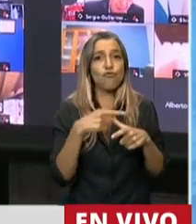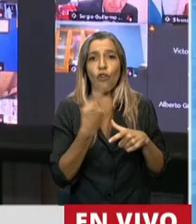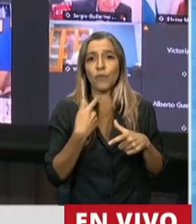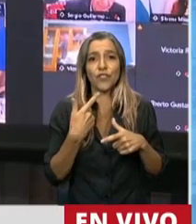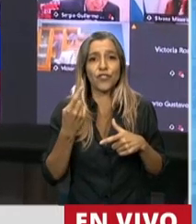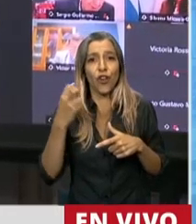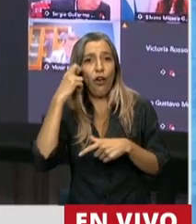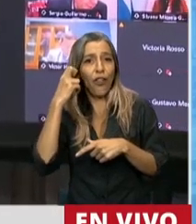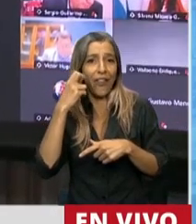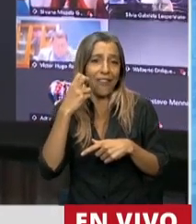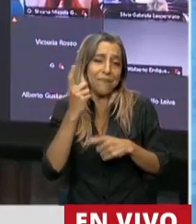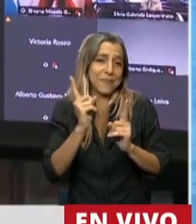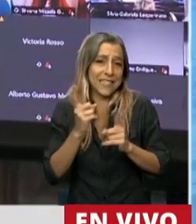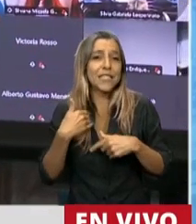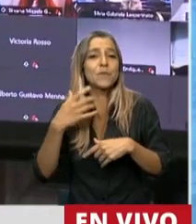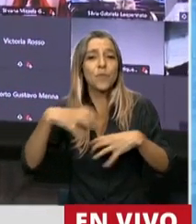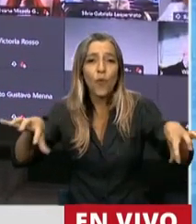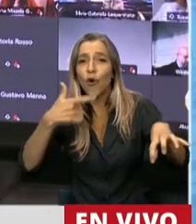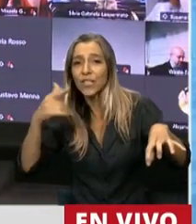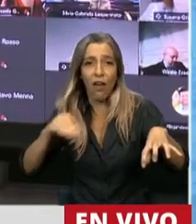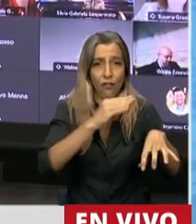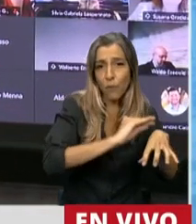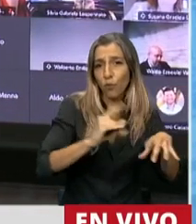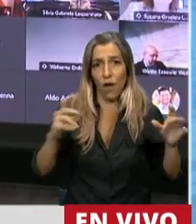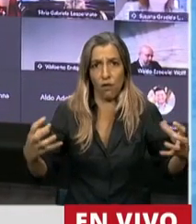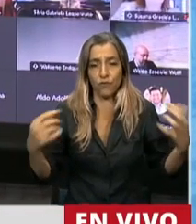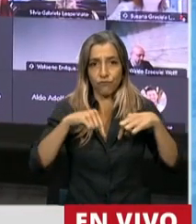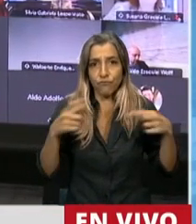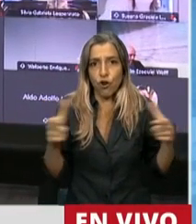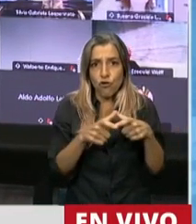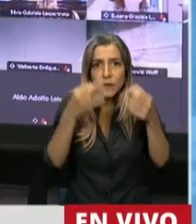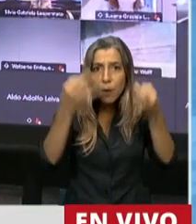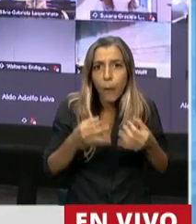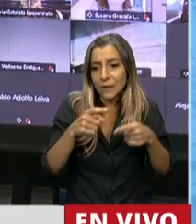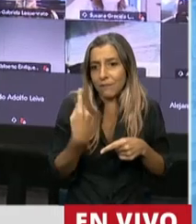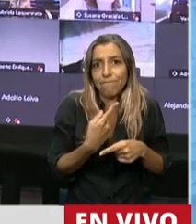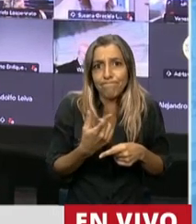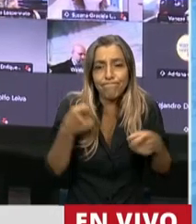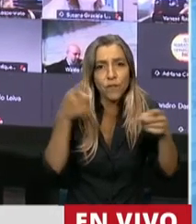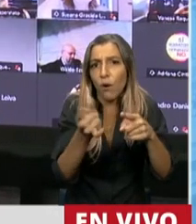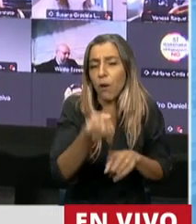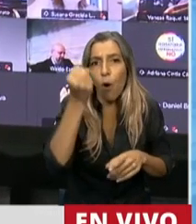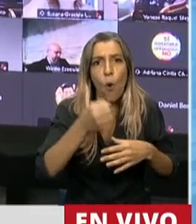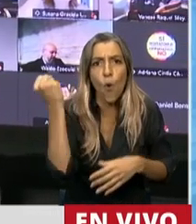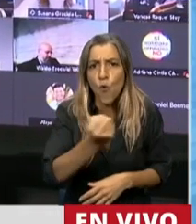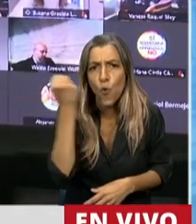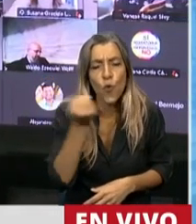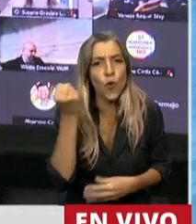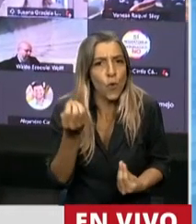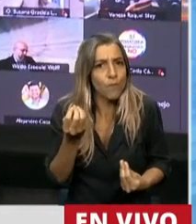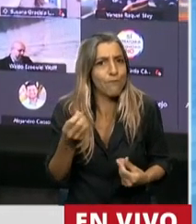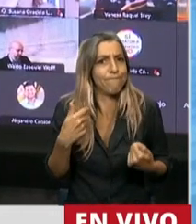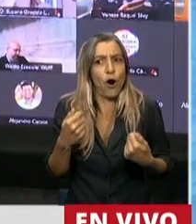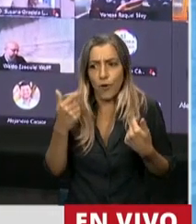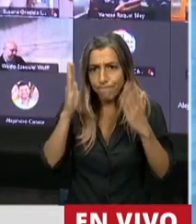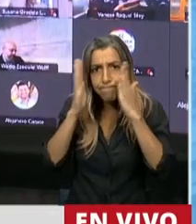representación de ambas cámaras y es un paso, como lo digo, sumamente importante y ratificando